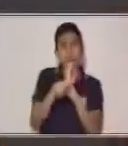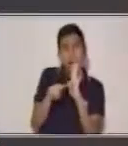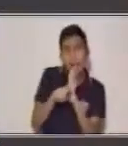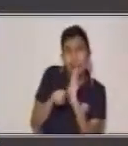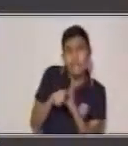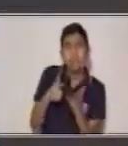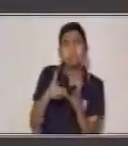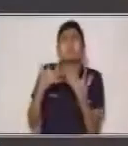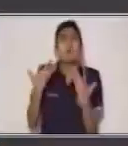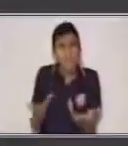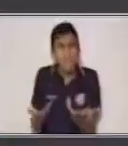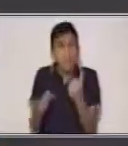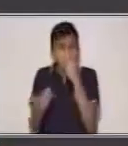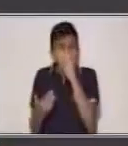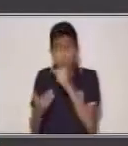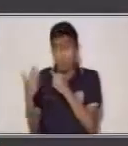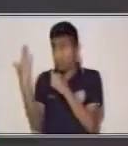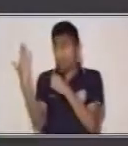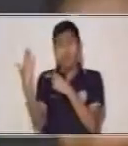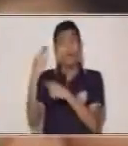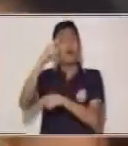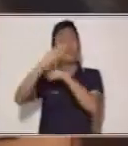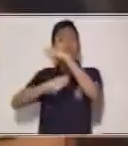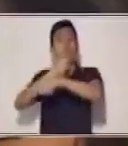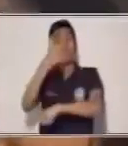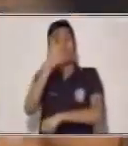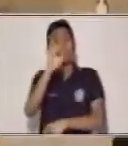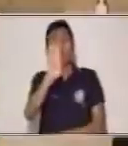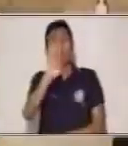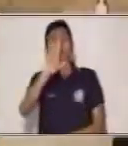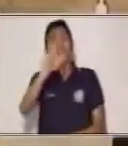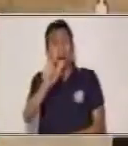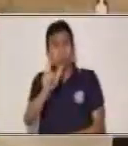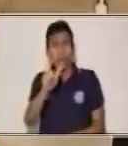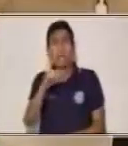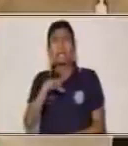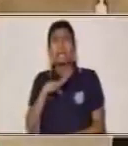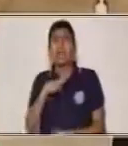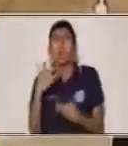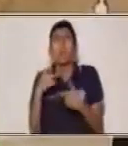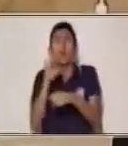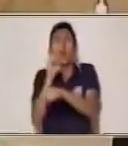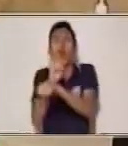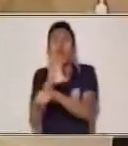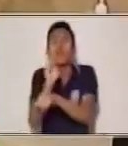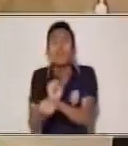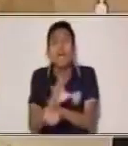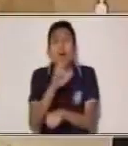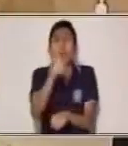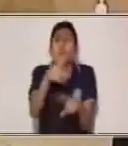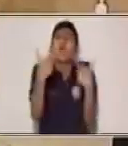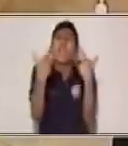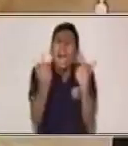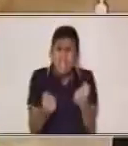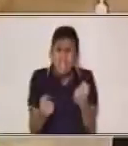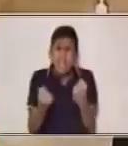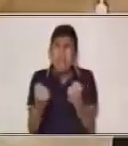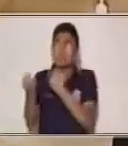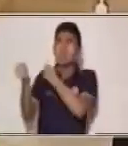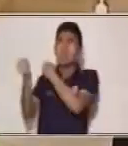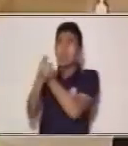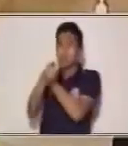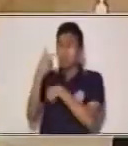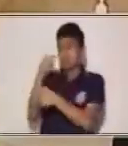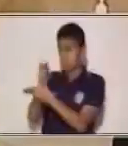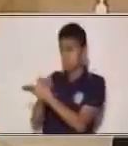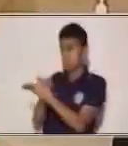que no está bien hacer o lo que es correcto hacer. Otra de las características en